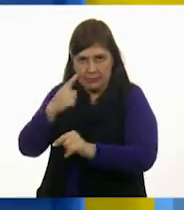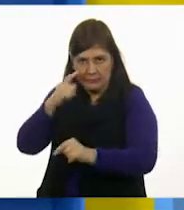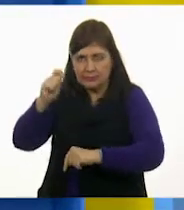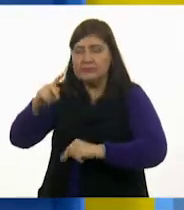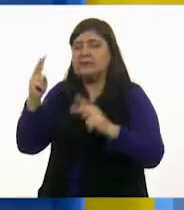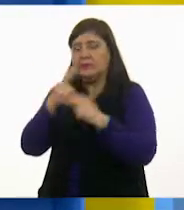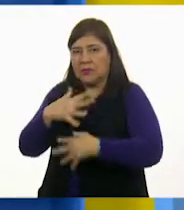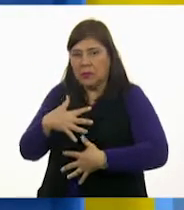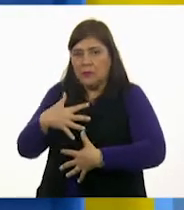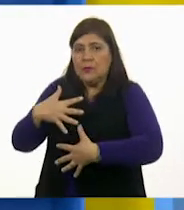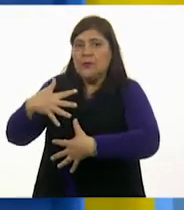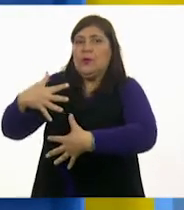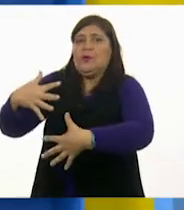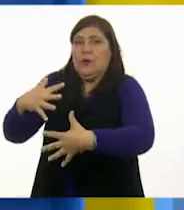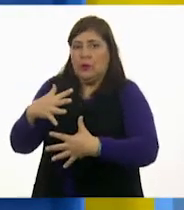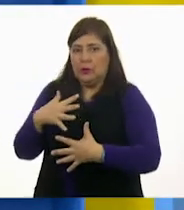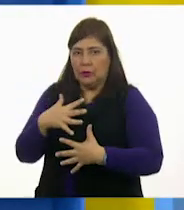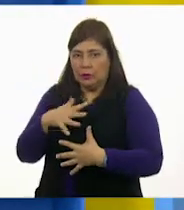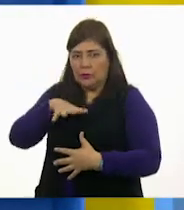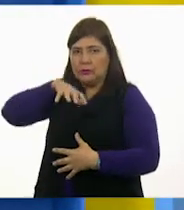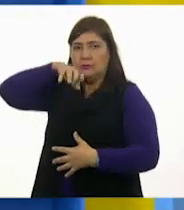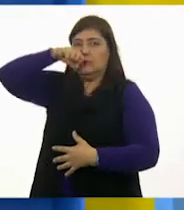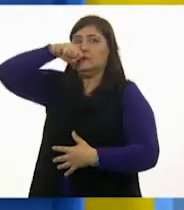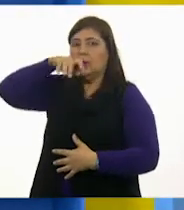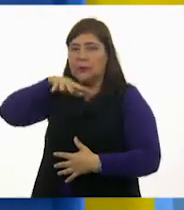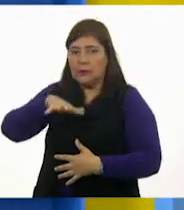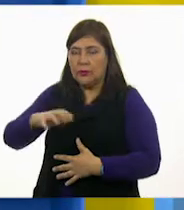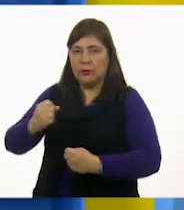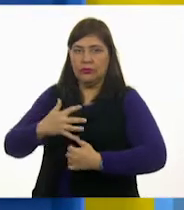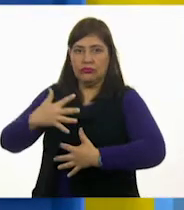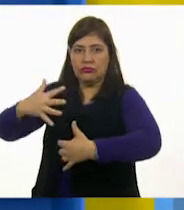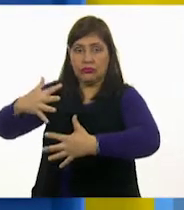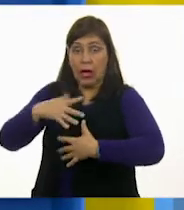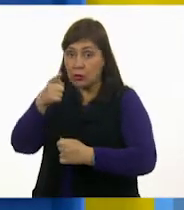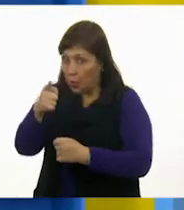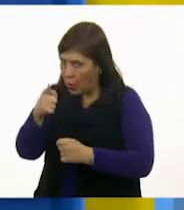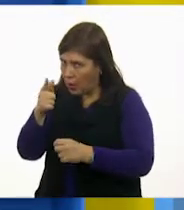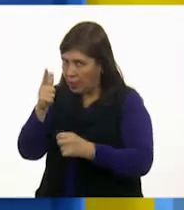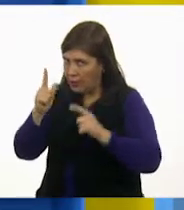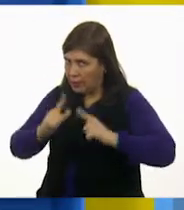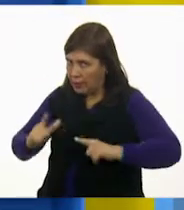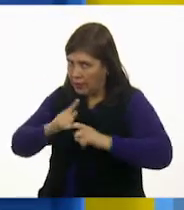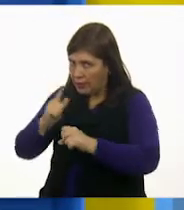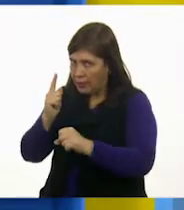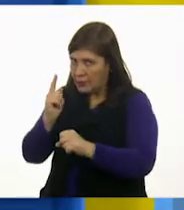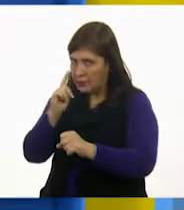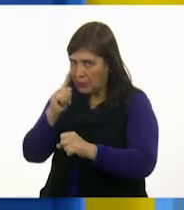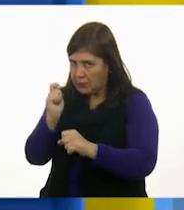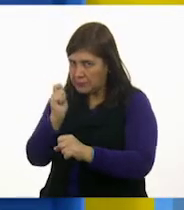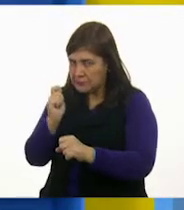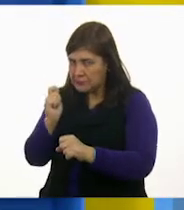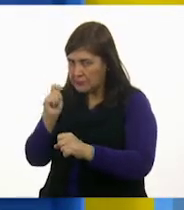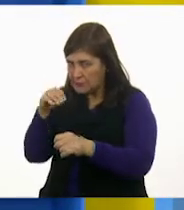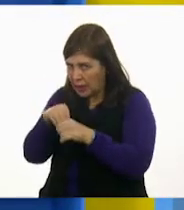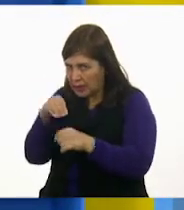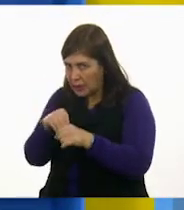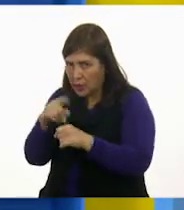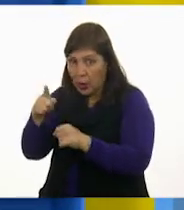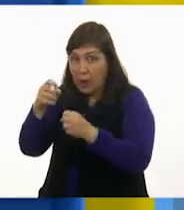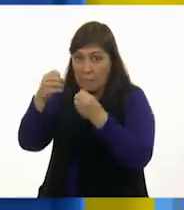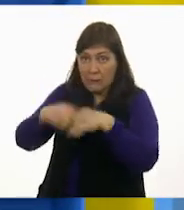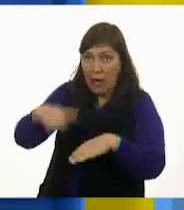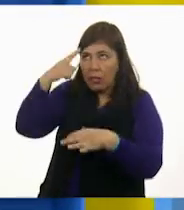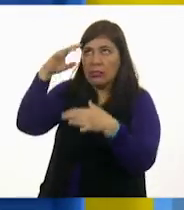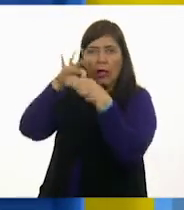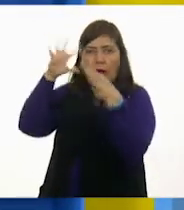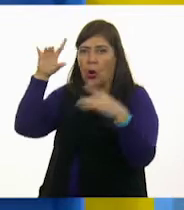No, profundo. Respira. Eres un agente secreto. No puedes perder la calma. Si pierdes la